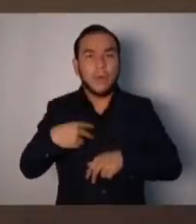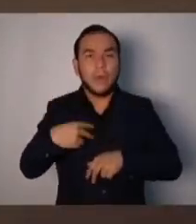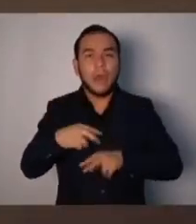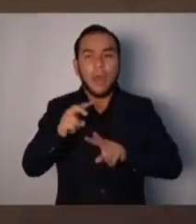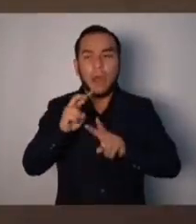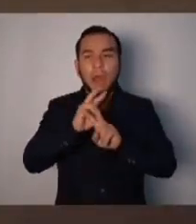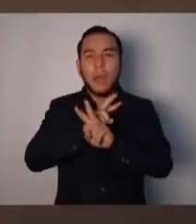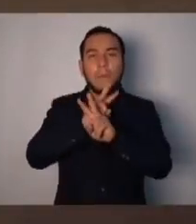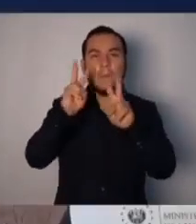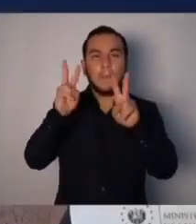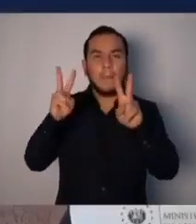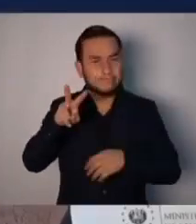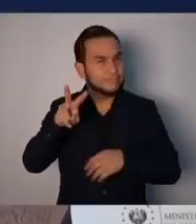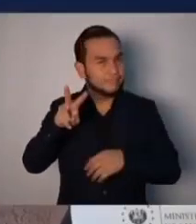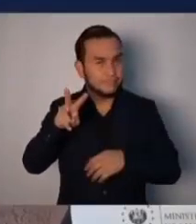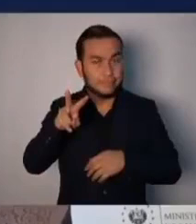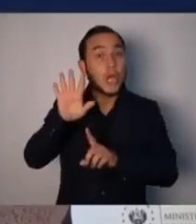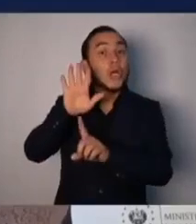Para ellos.